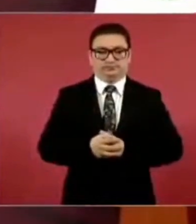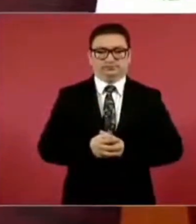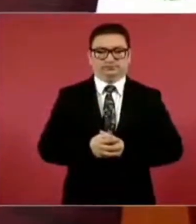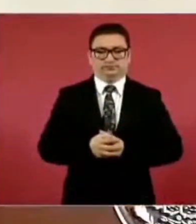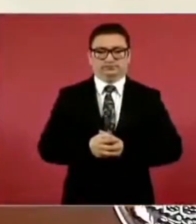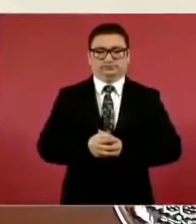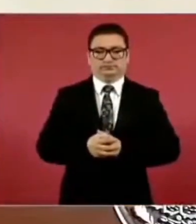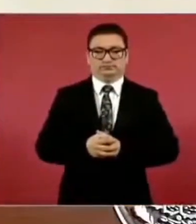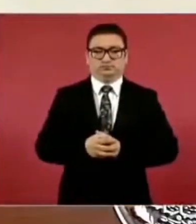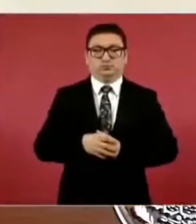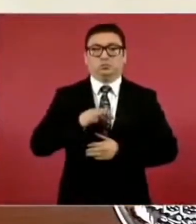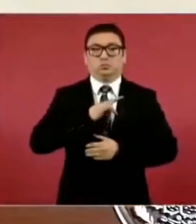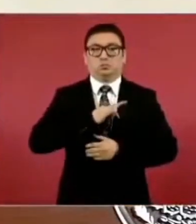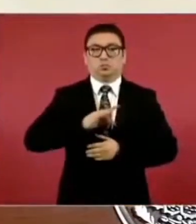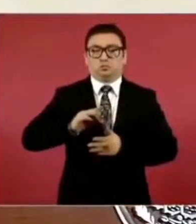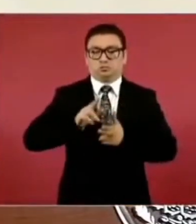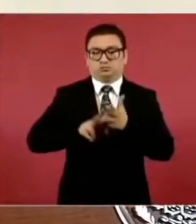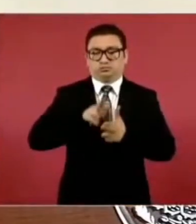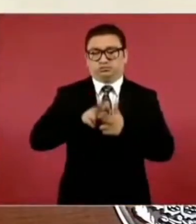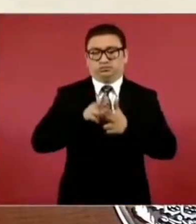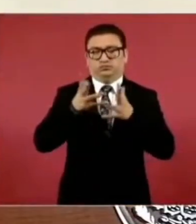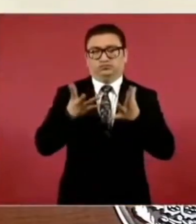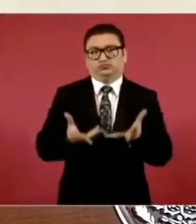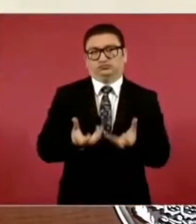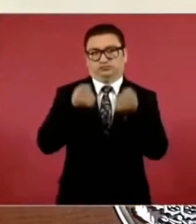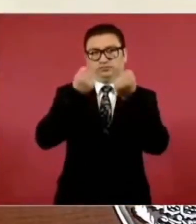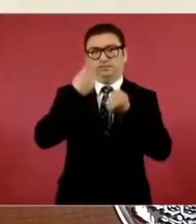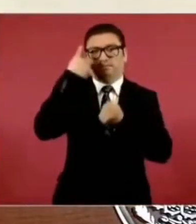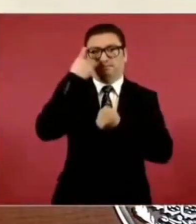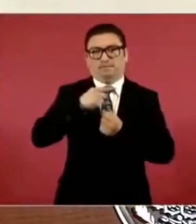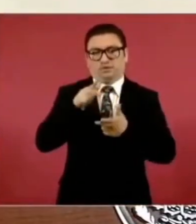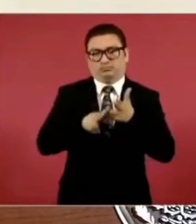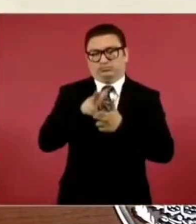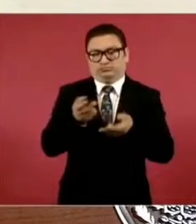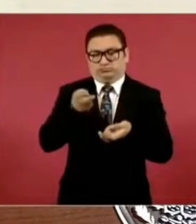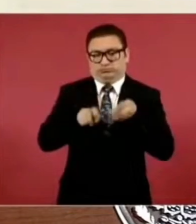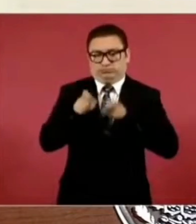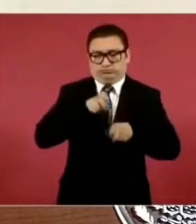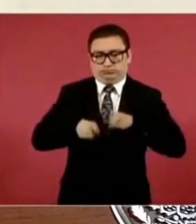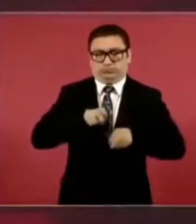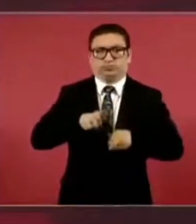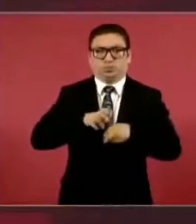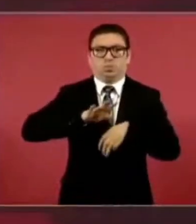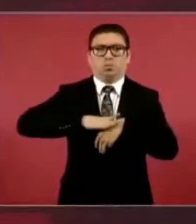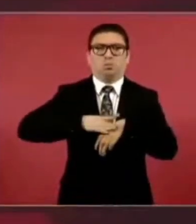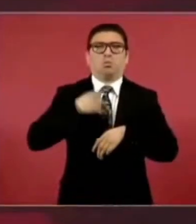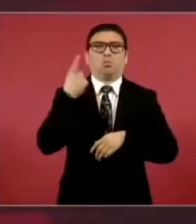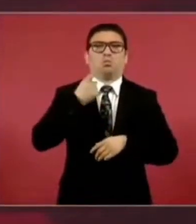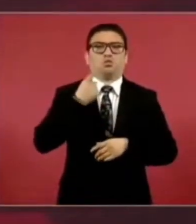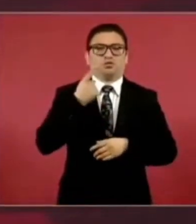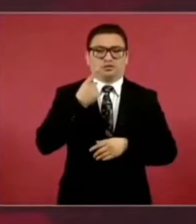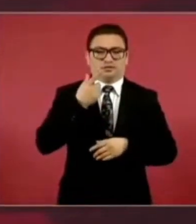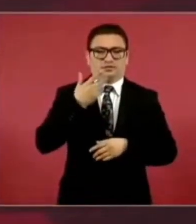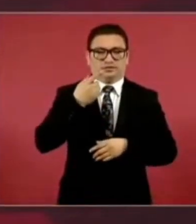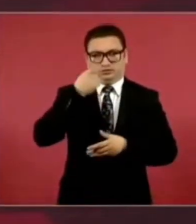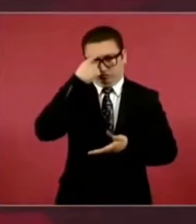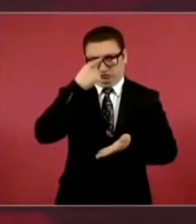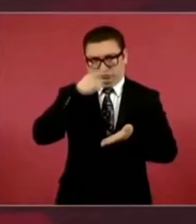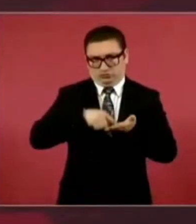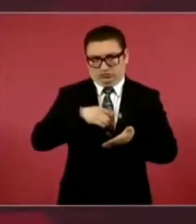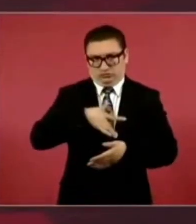rescatar los ferrocarriles de pasajeros porque fue una decisión considero